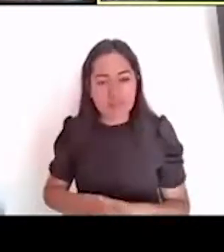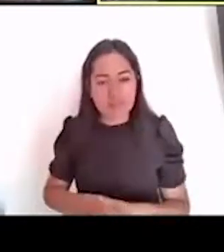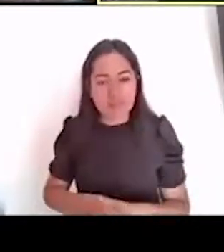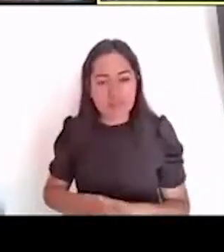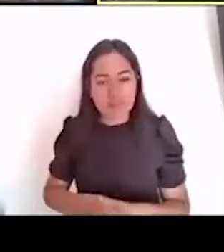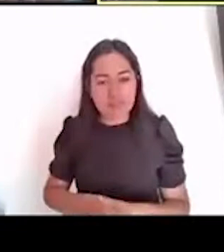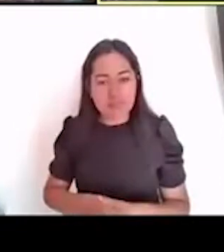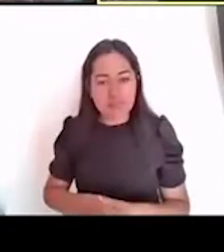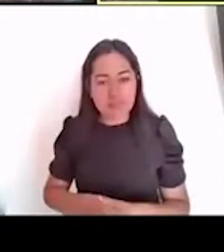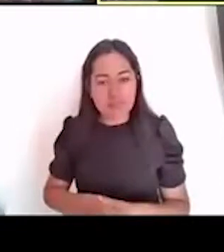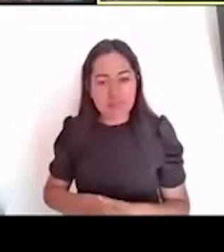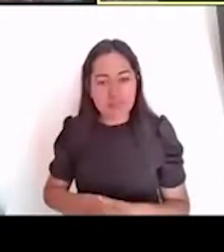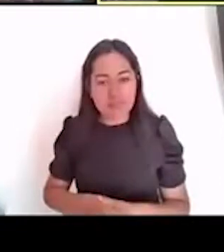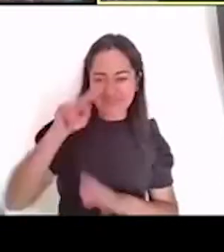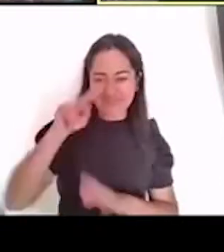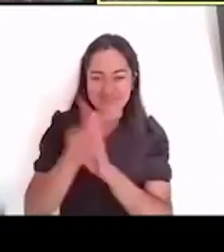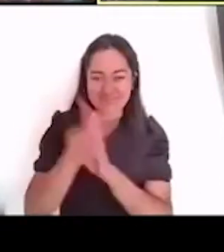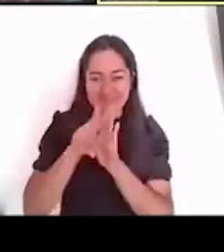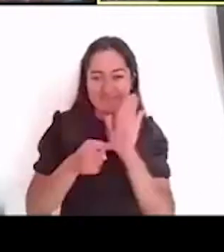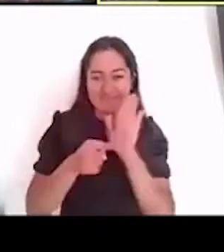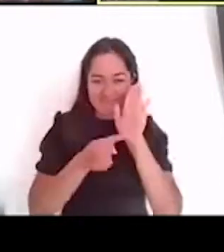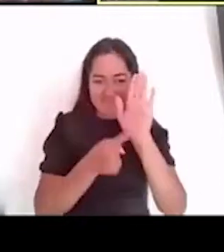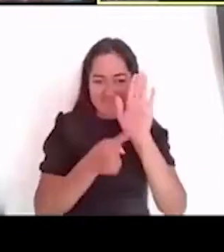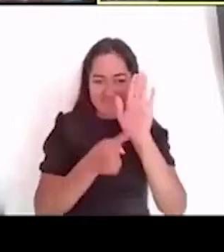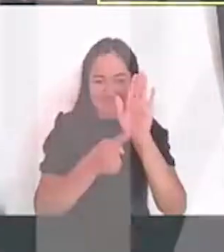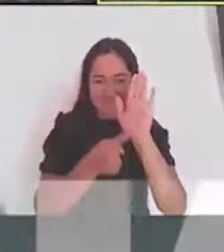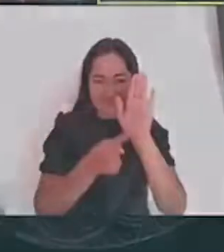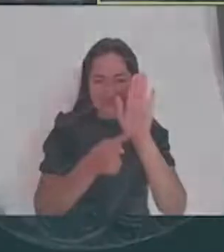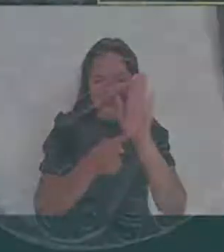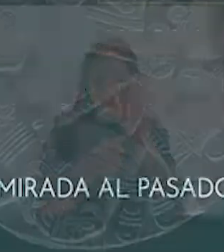eh, lo, lo voy a, a compartir.